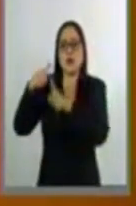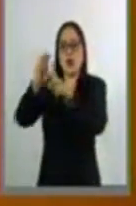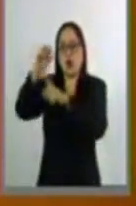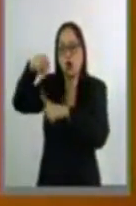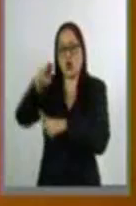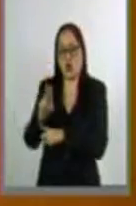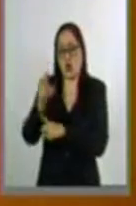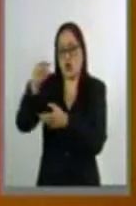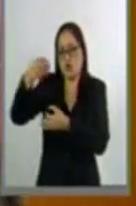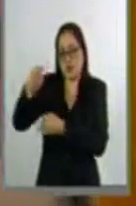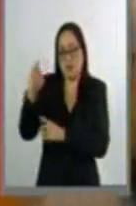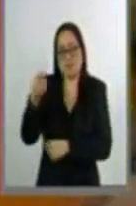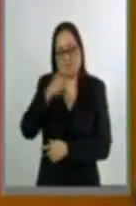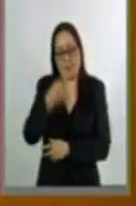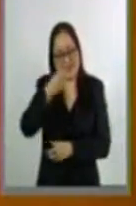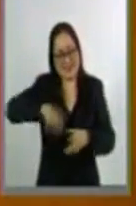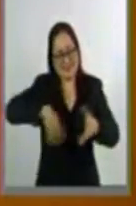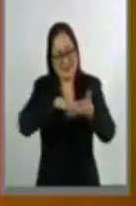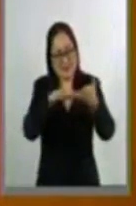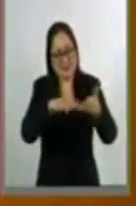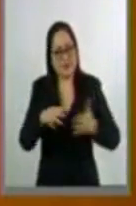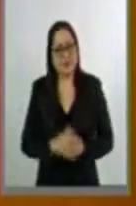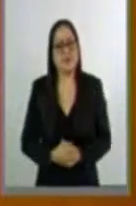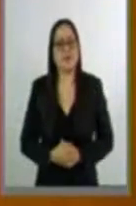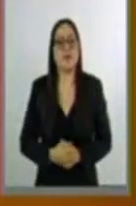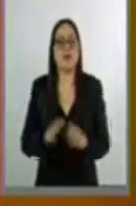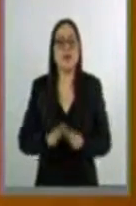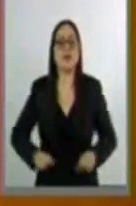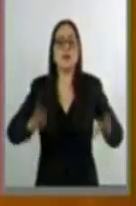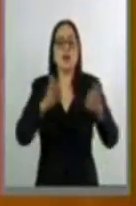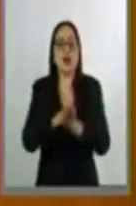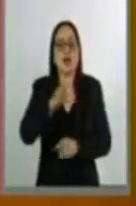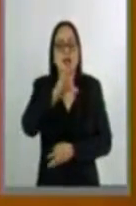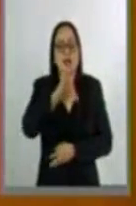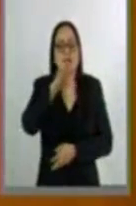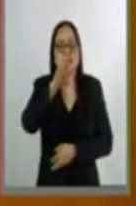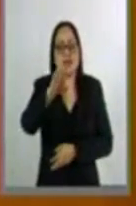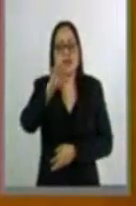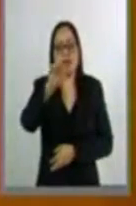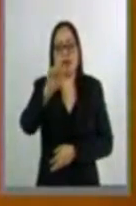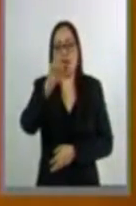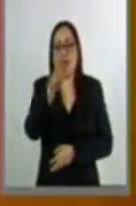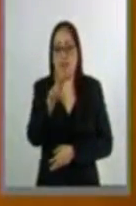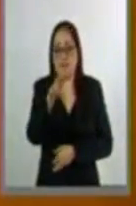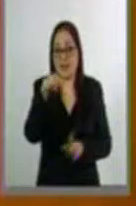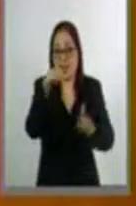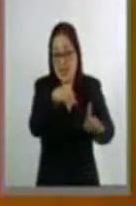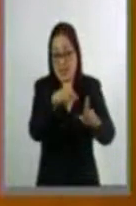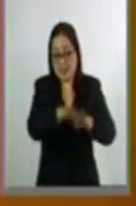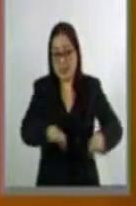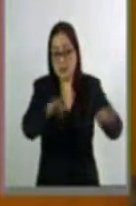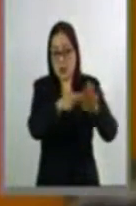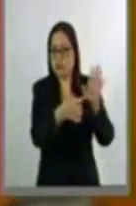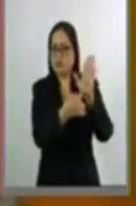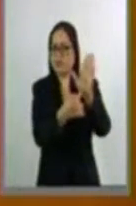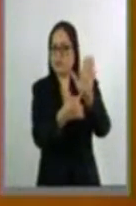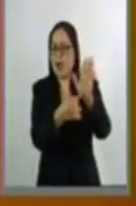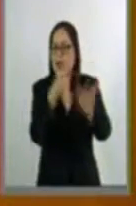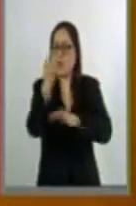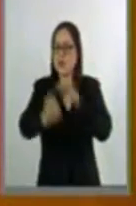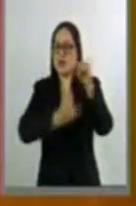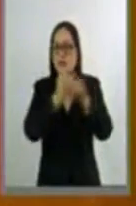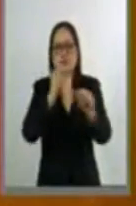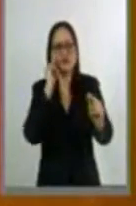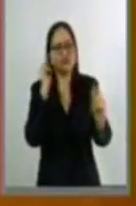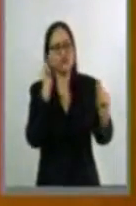Unidas. Es prioritario que la Comisión Ejecutiva de Atención a Víctimas se convierta en un referente internacional